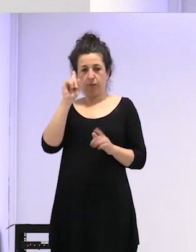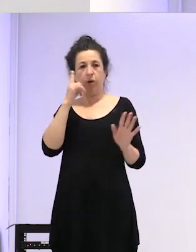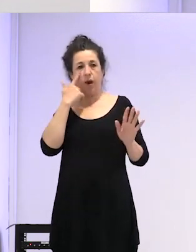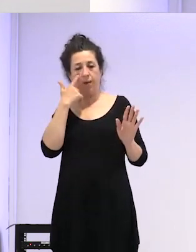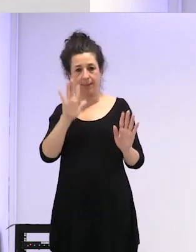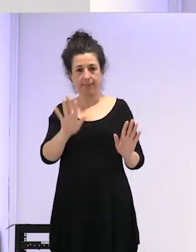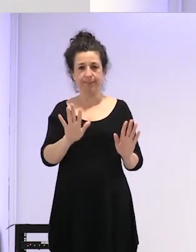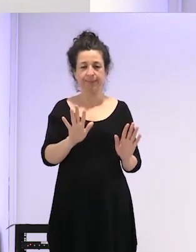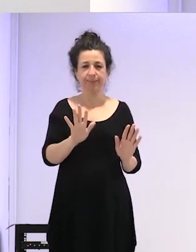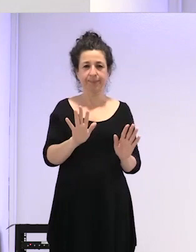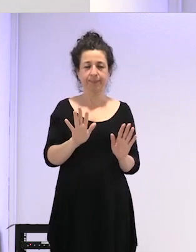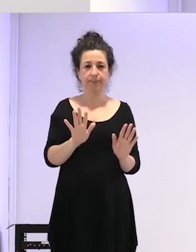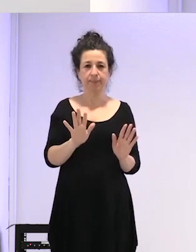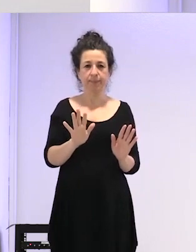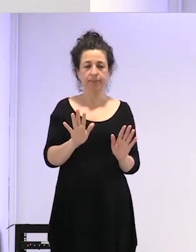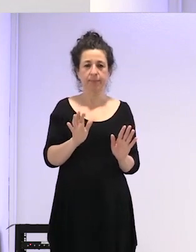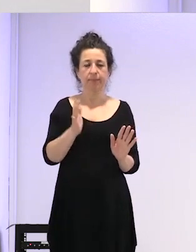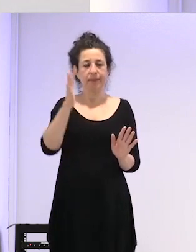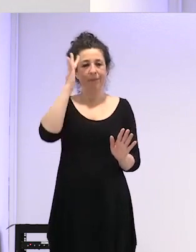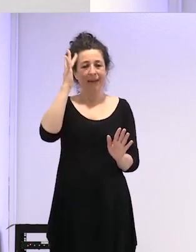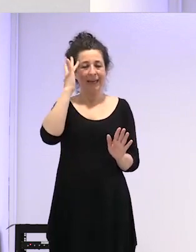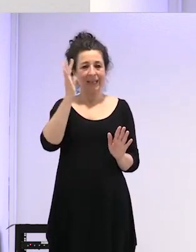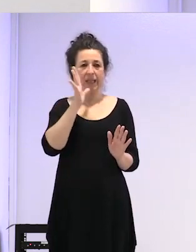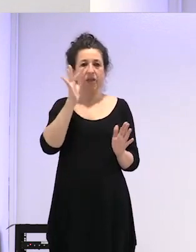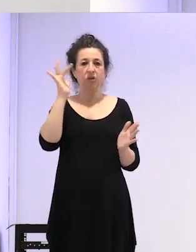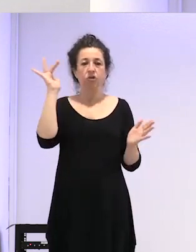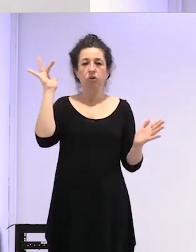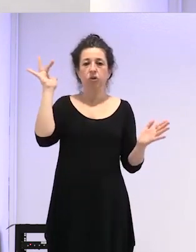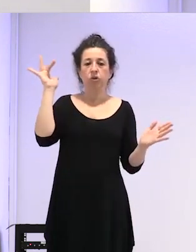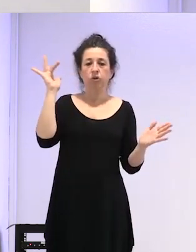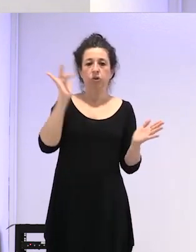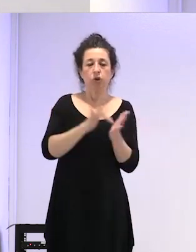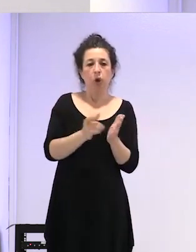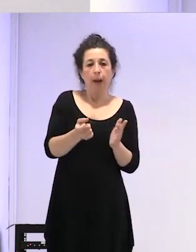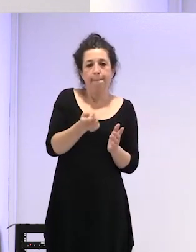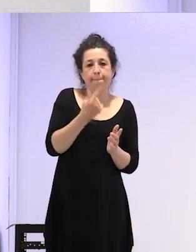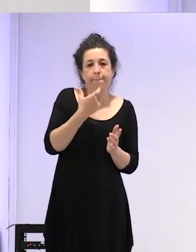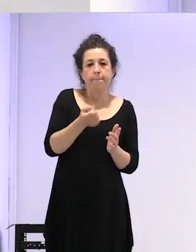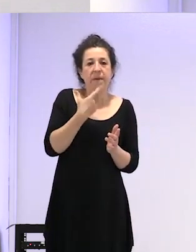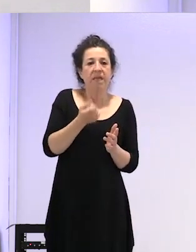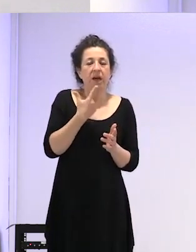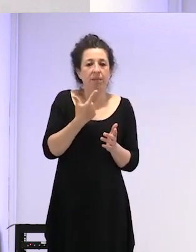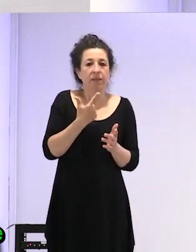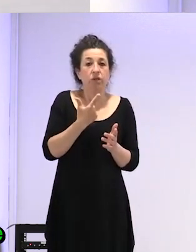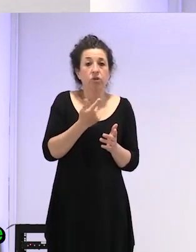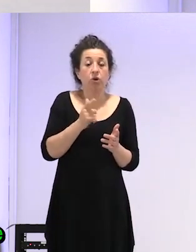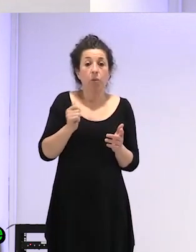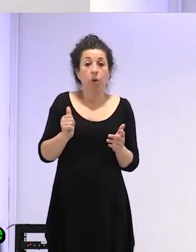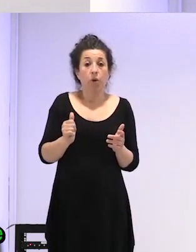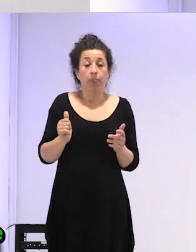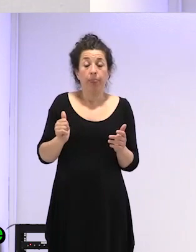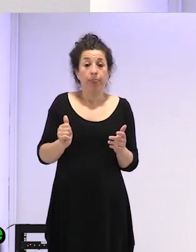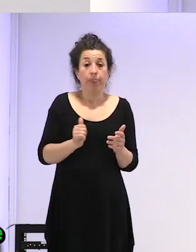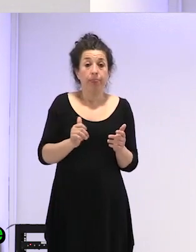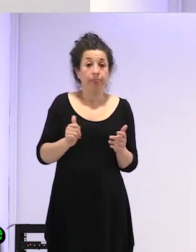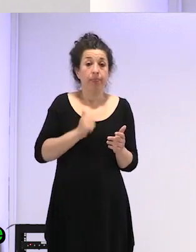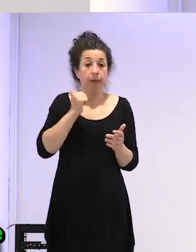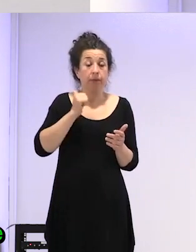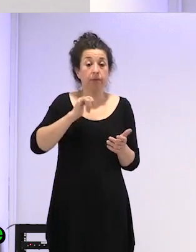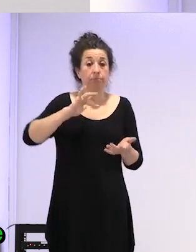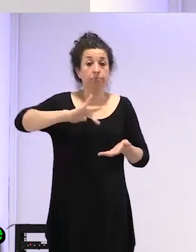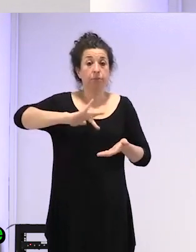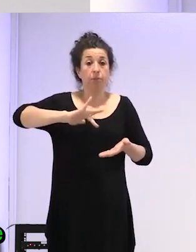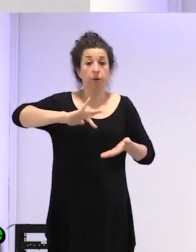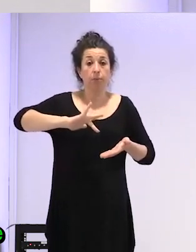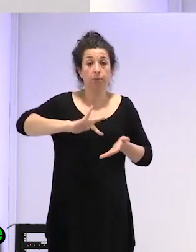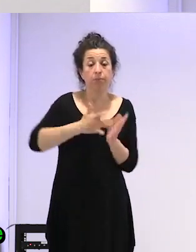no suministro en un momento dado de medicamentos hay un montonazo o sea cada día dejan de suministrarse un